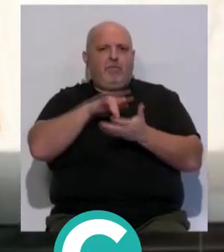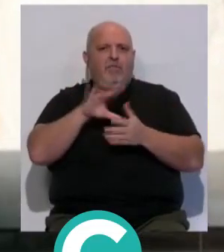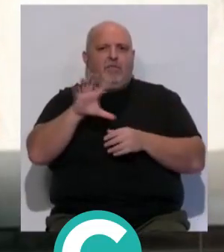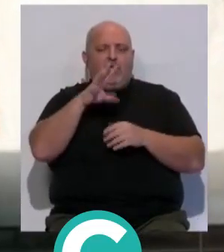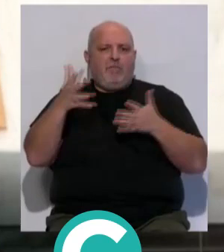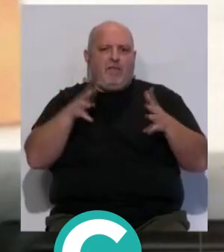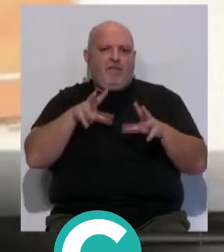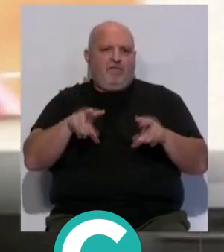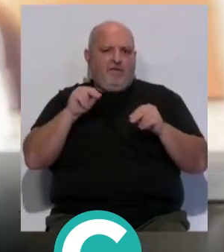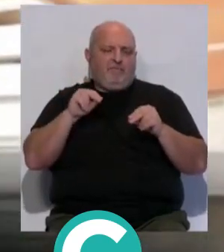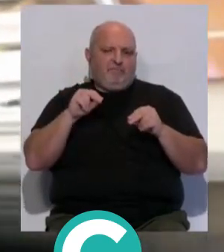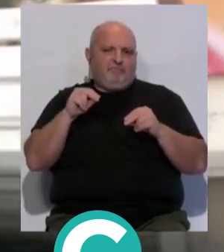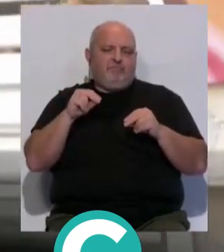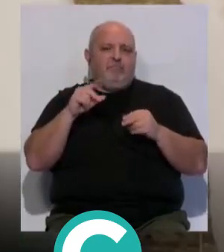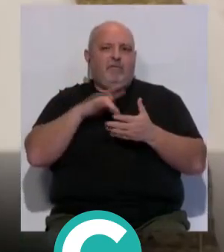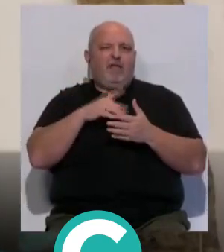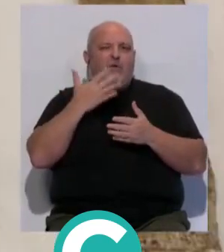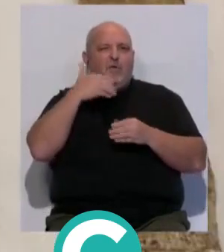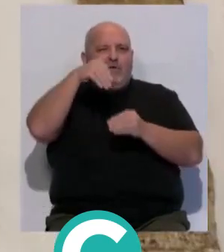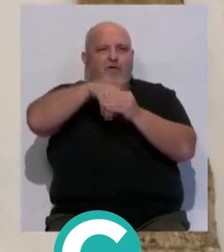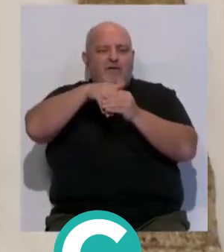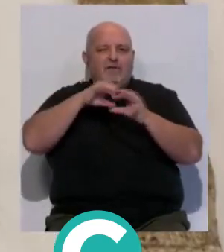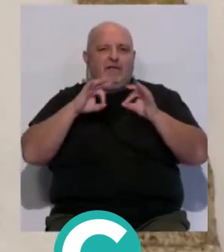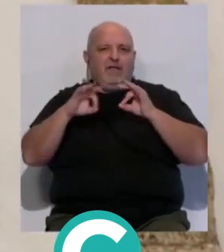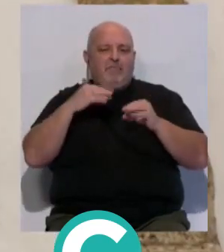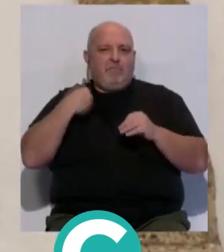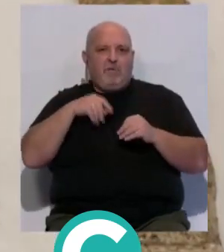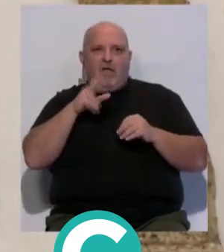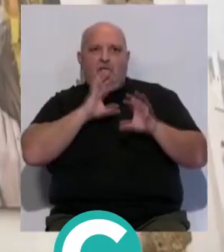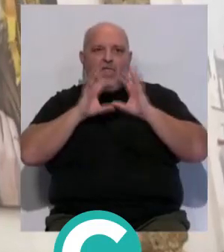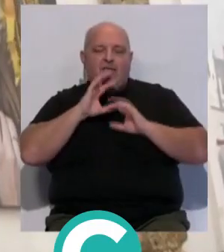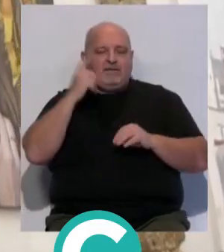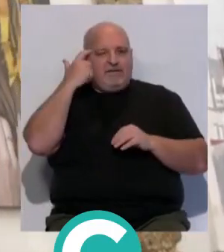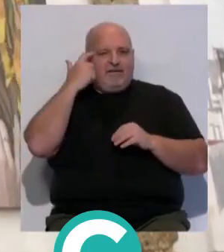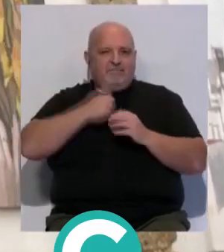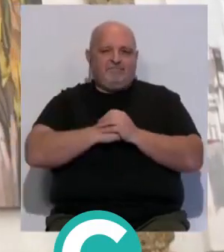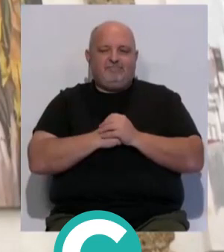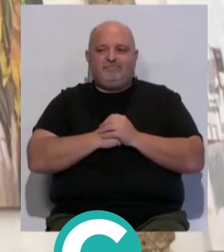5 de marzo para descubrir el carnaval del teatro a propios y extraños.